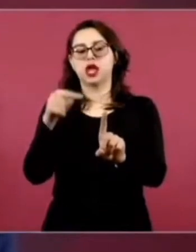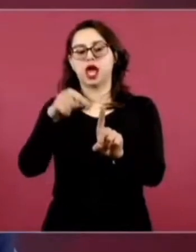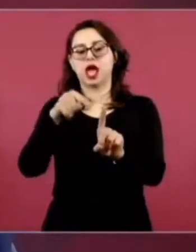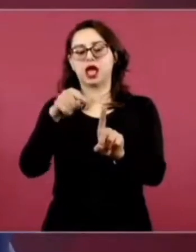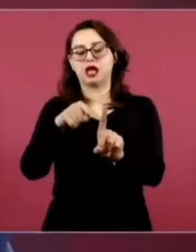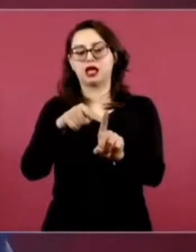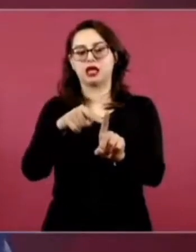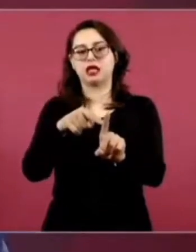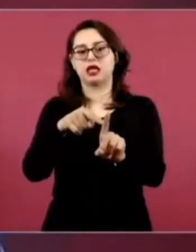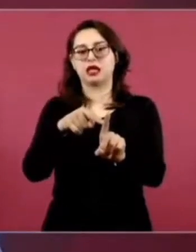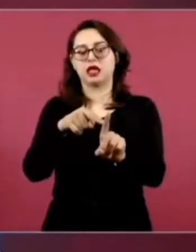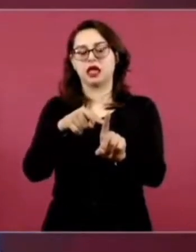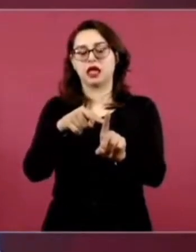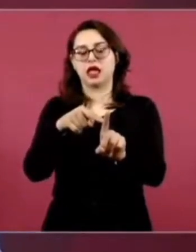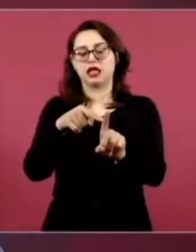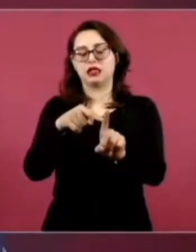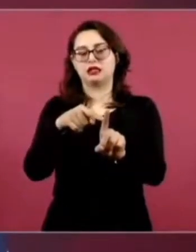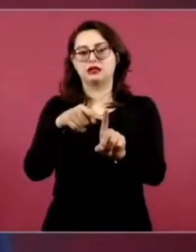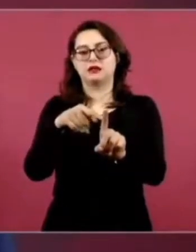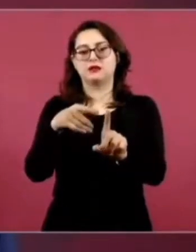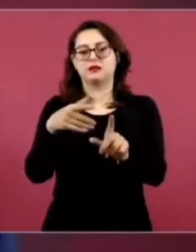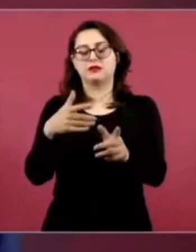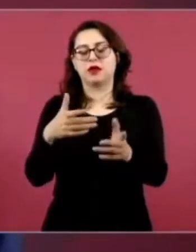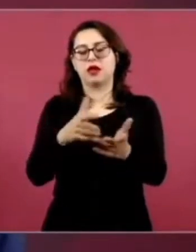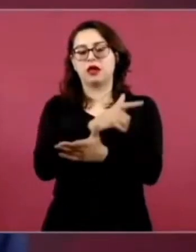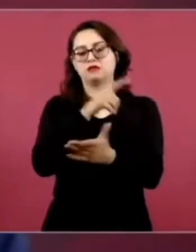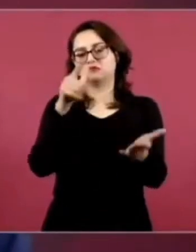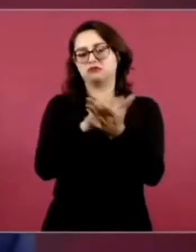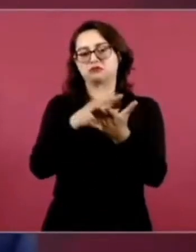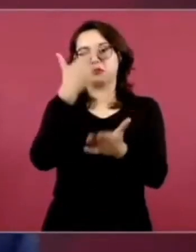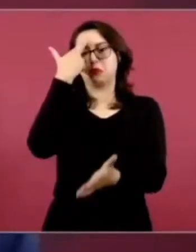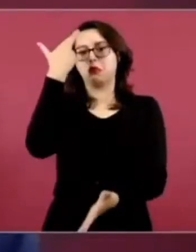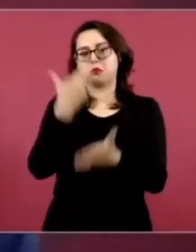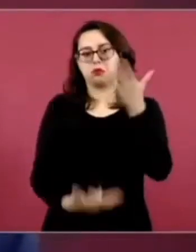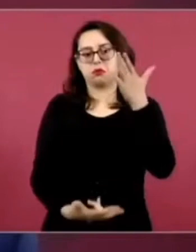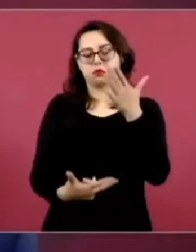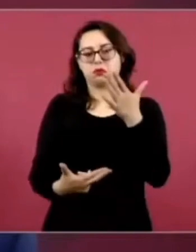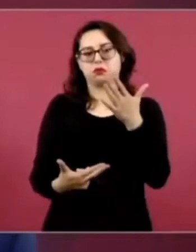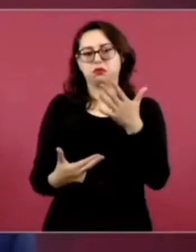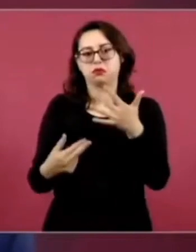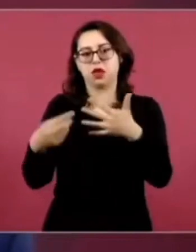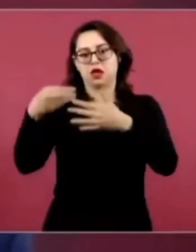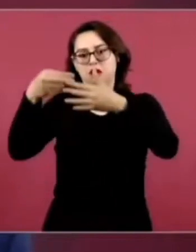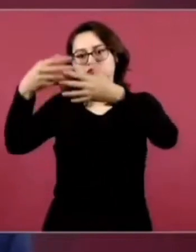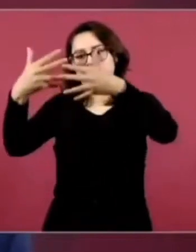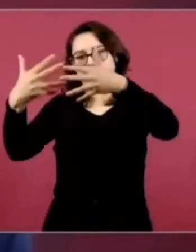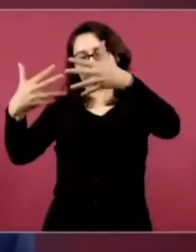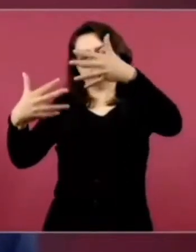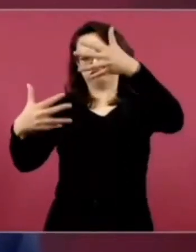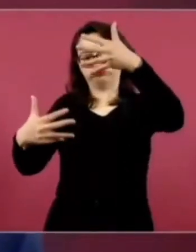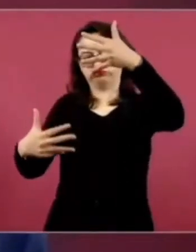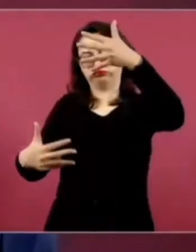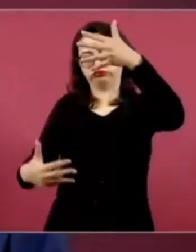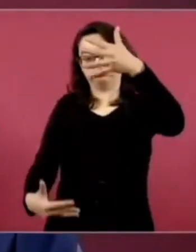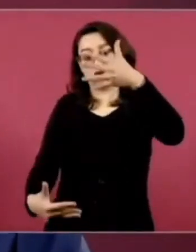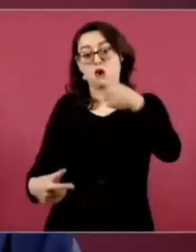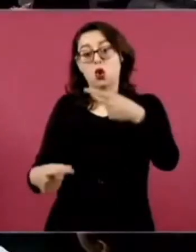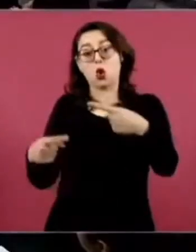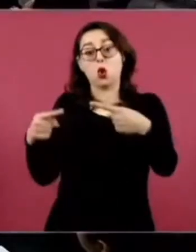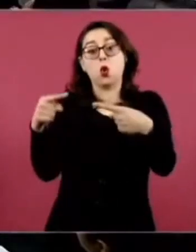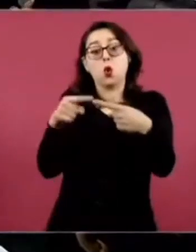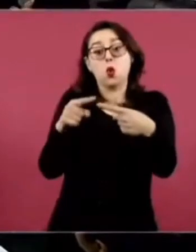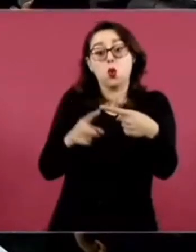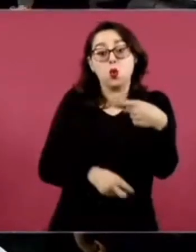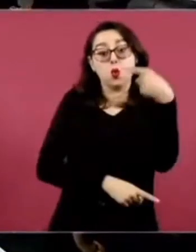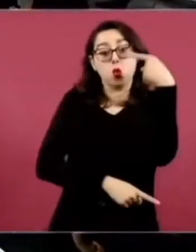delito, tampoco es de todas las acusaciones, es lo de la